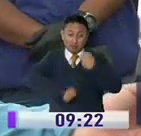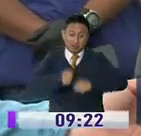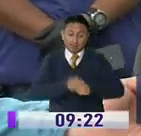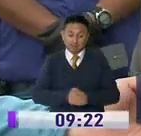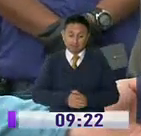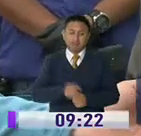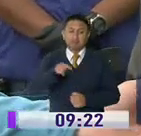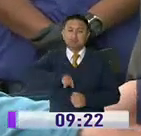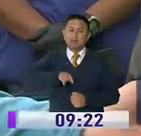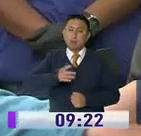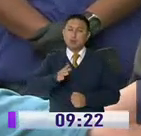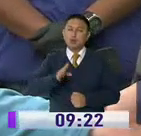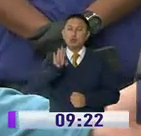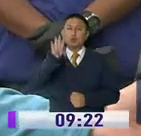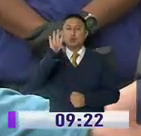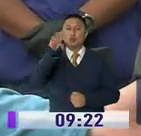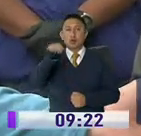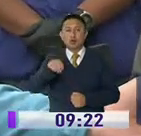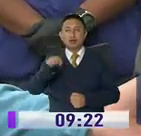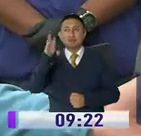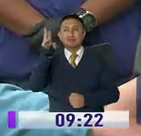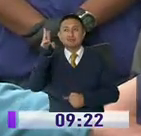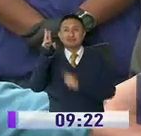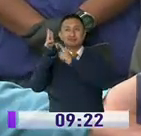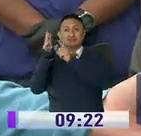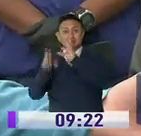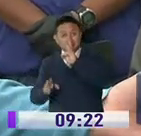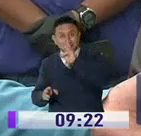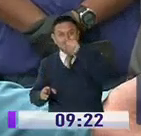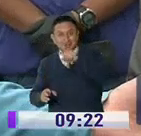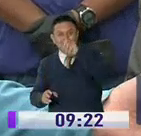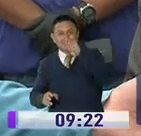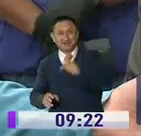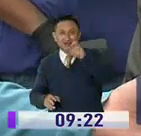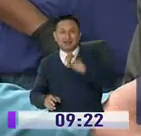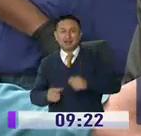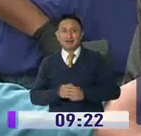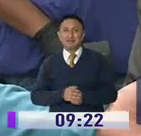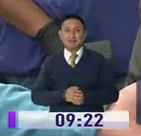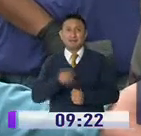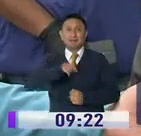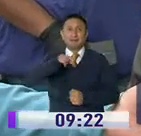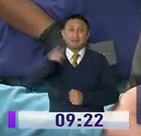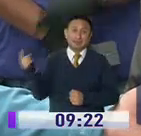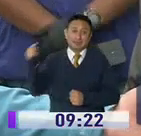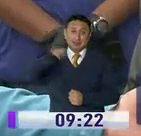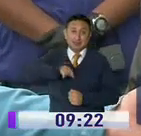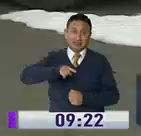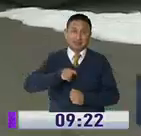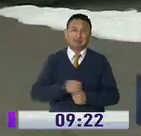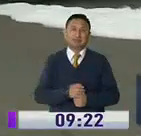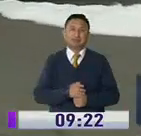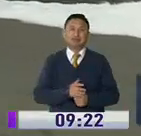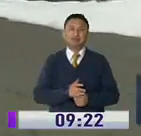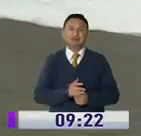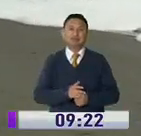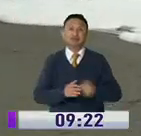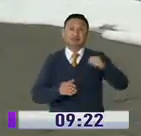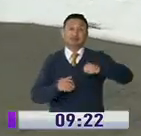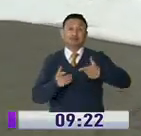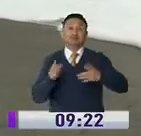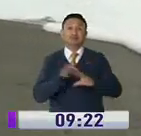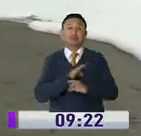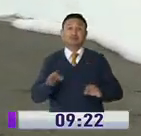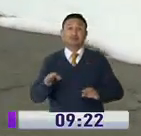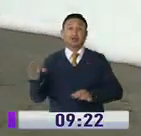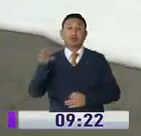de 4 a 6.000 personas cotidianamente que vienen acá a la institución. Esta desinfección